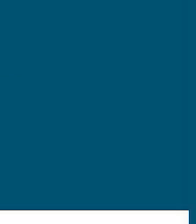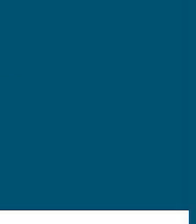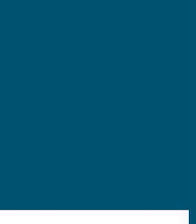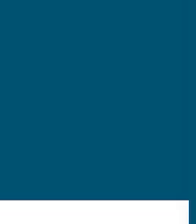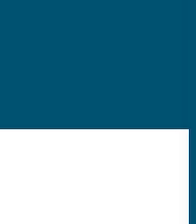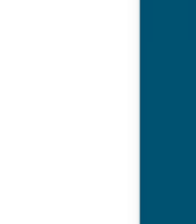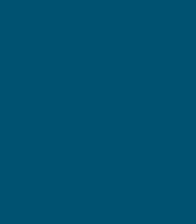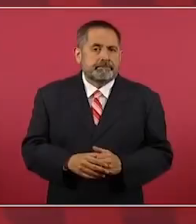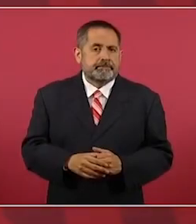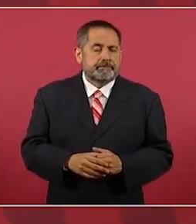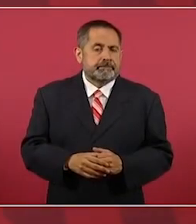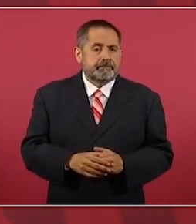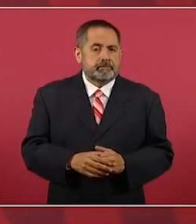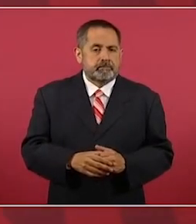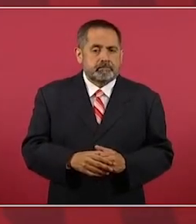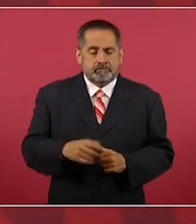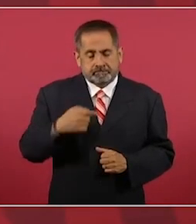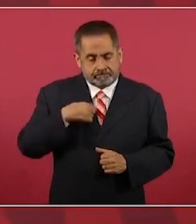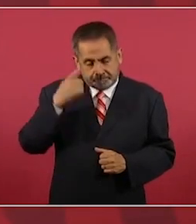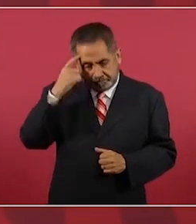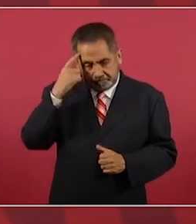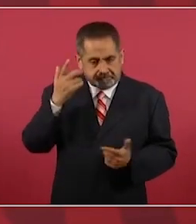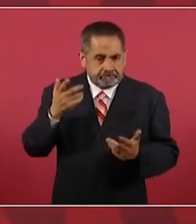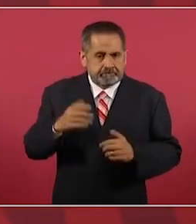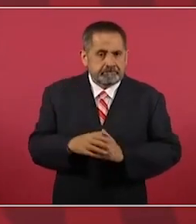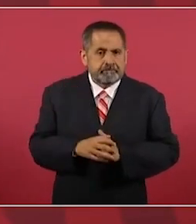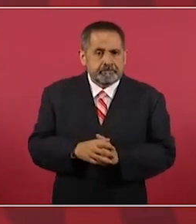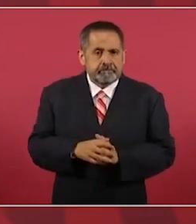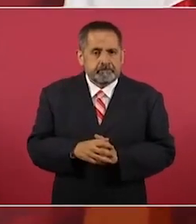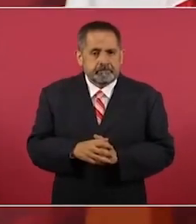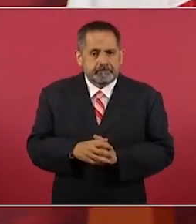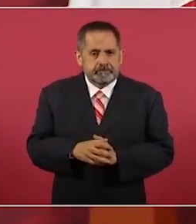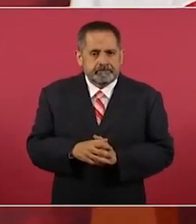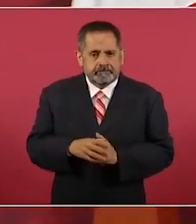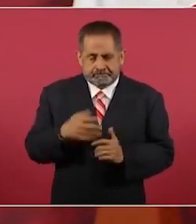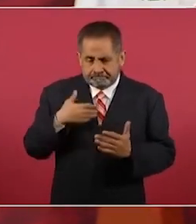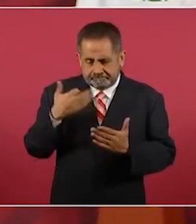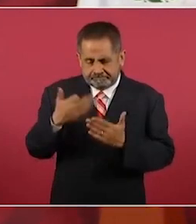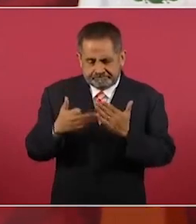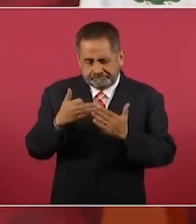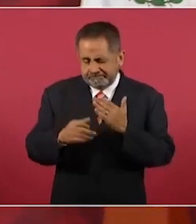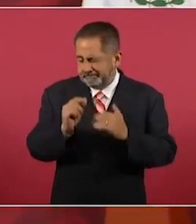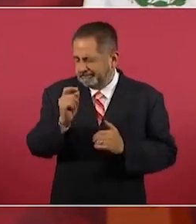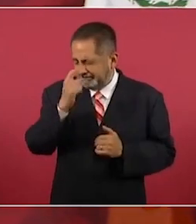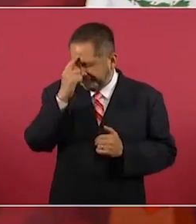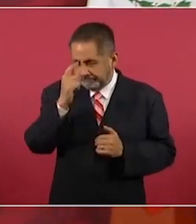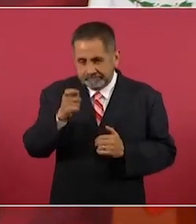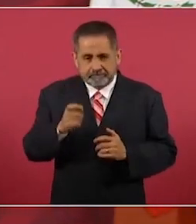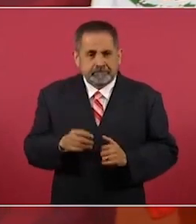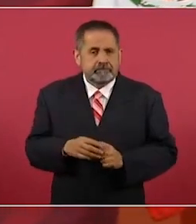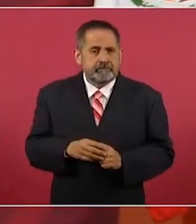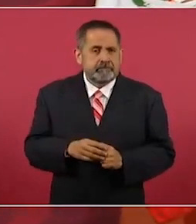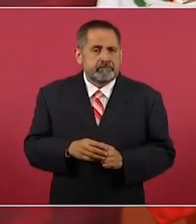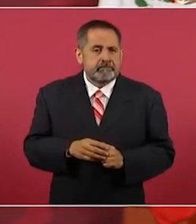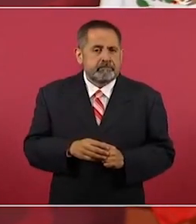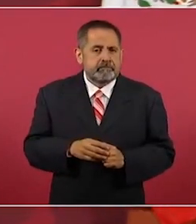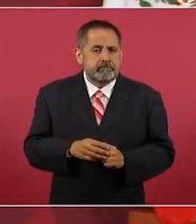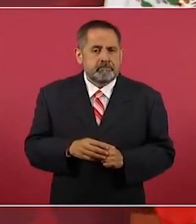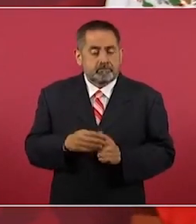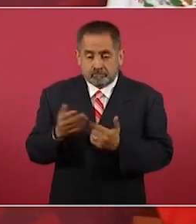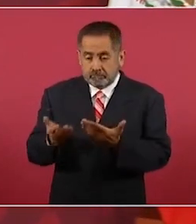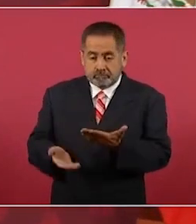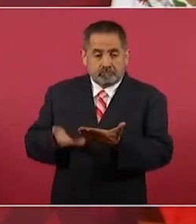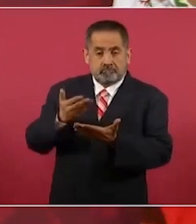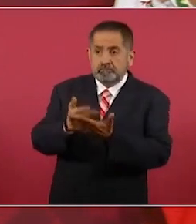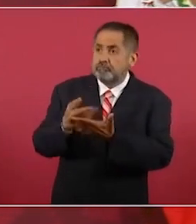Me falta nada más para proponer